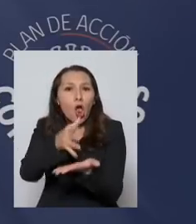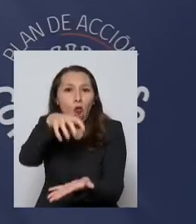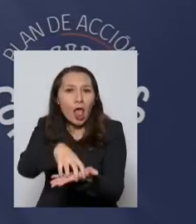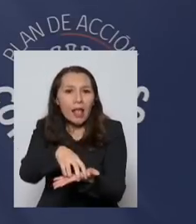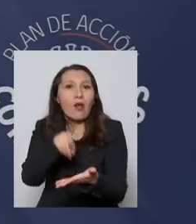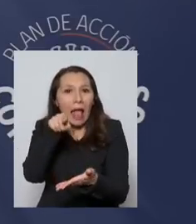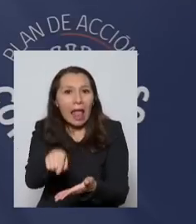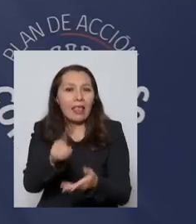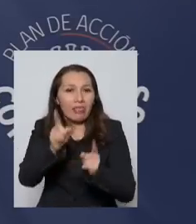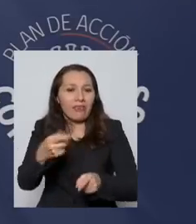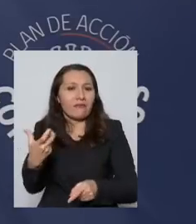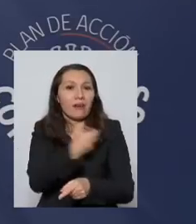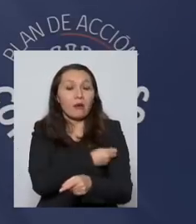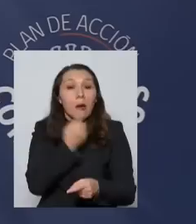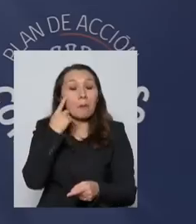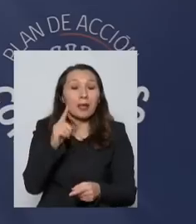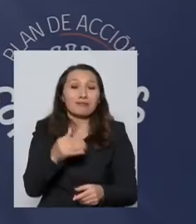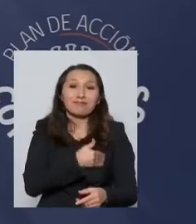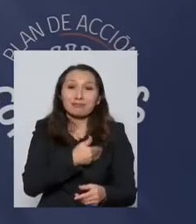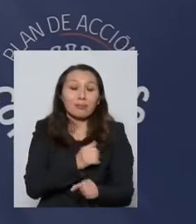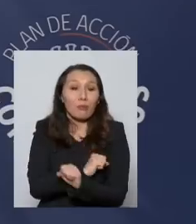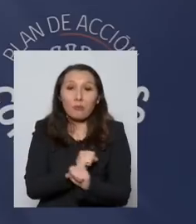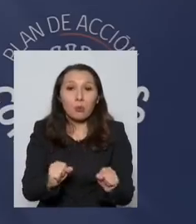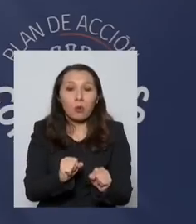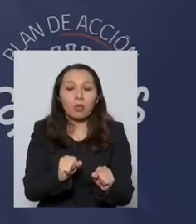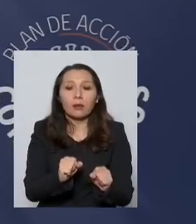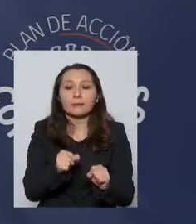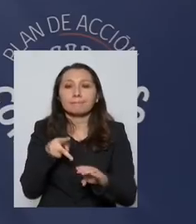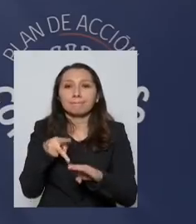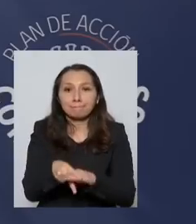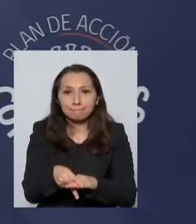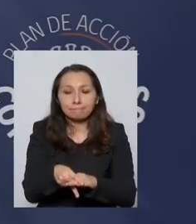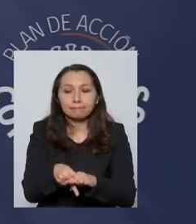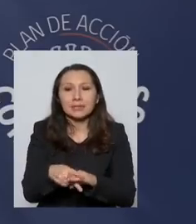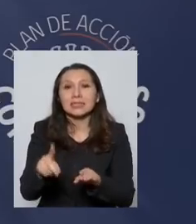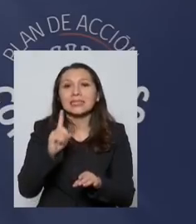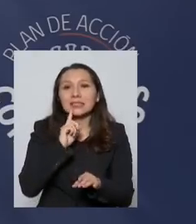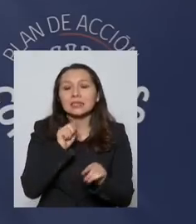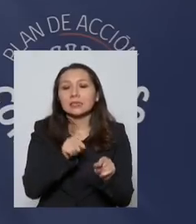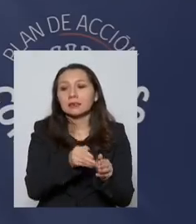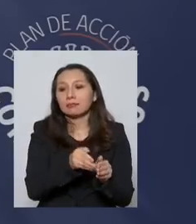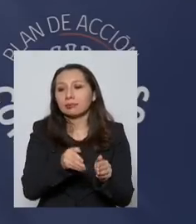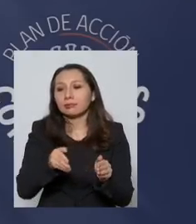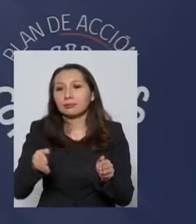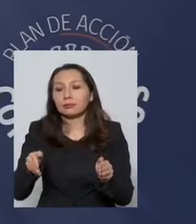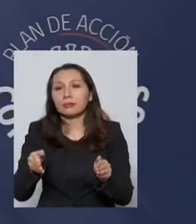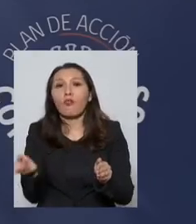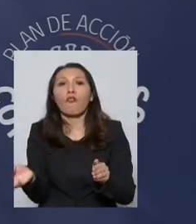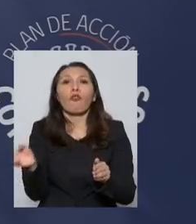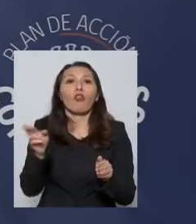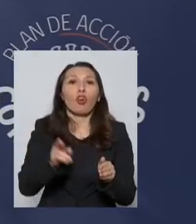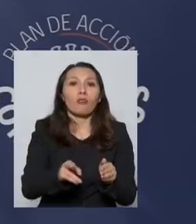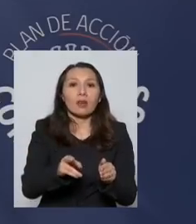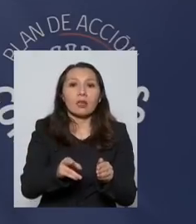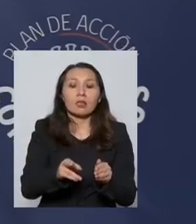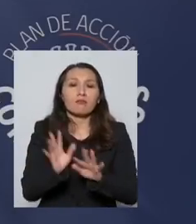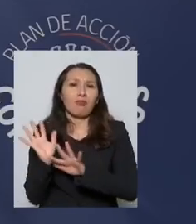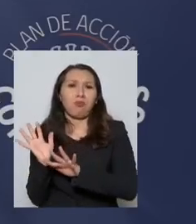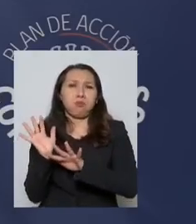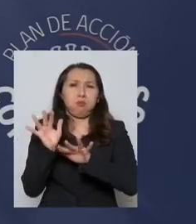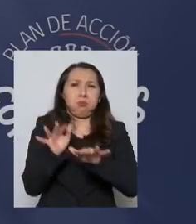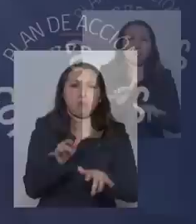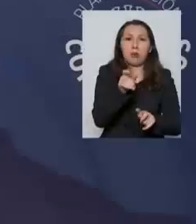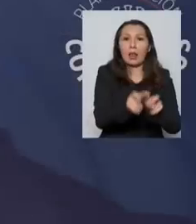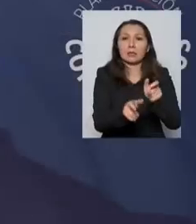Desgraciadamente eso no ocurrió y tuvimos una llegada masiva